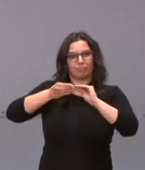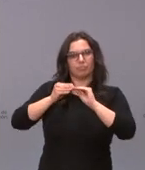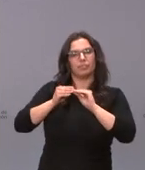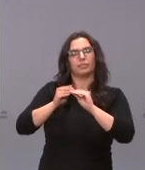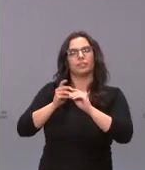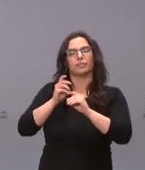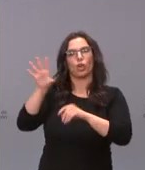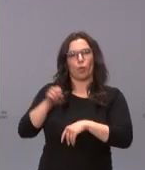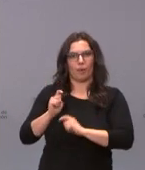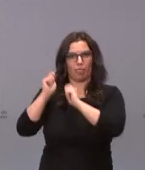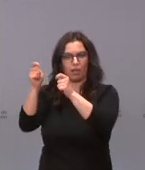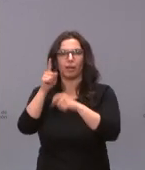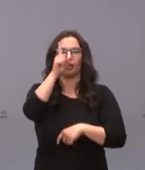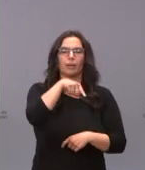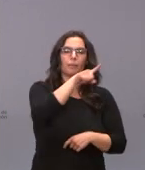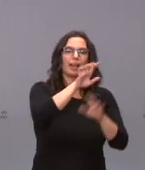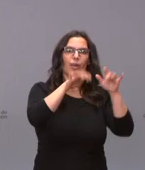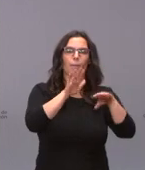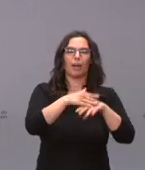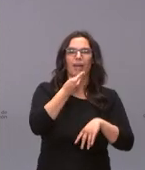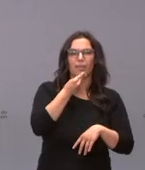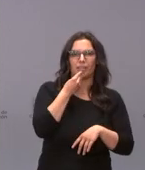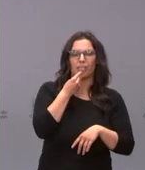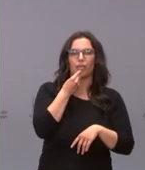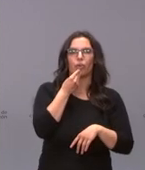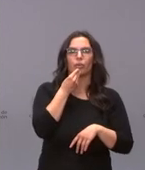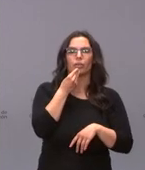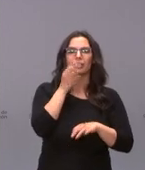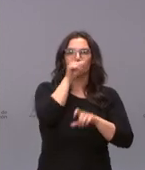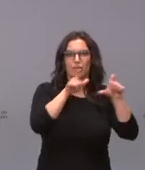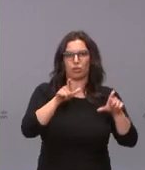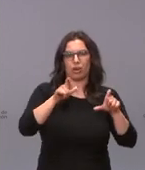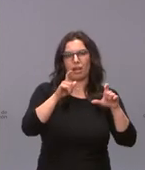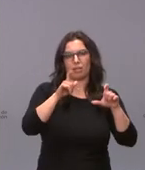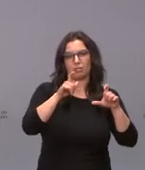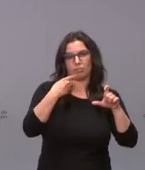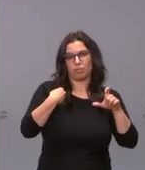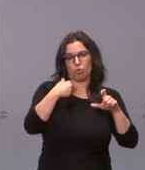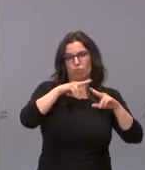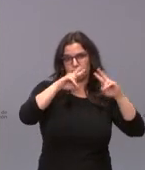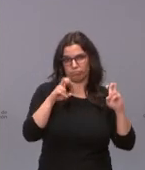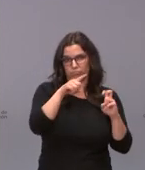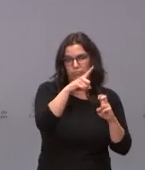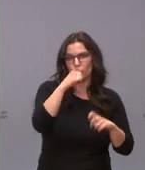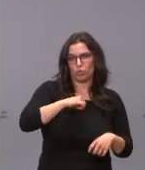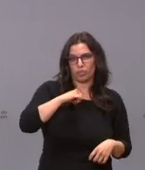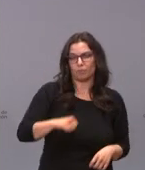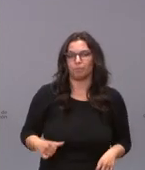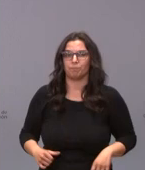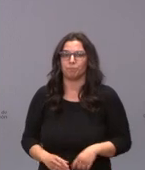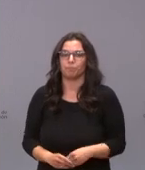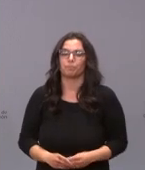alimentación y nutrición de nuestros pacientes ingresados en dicho centro.